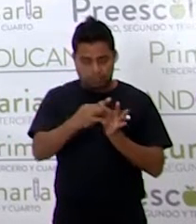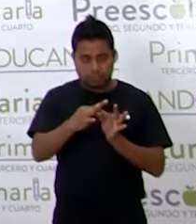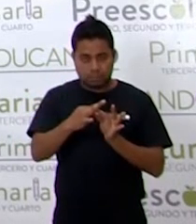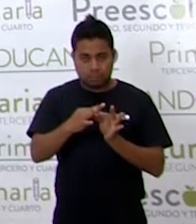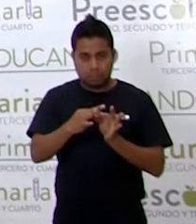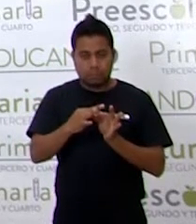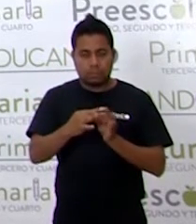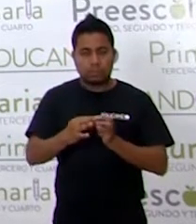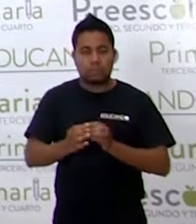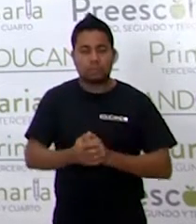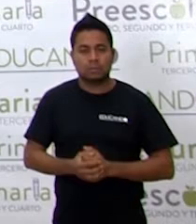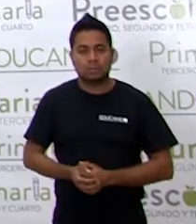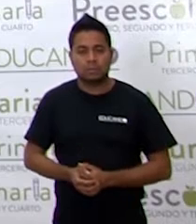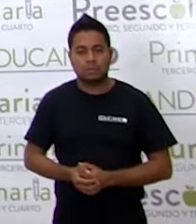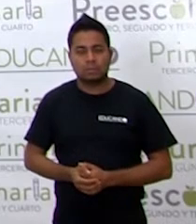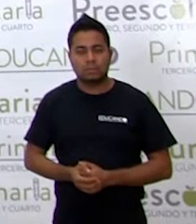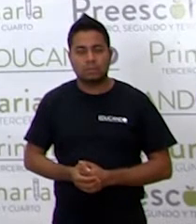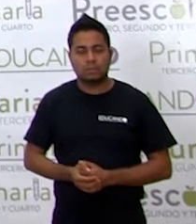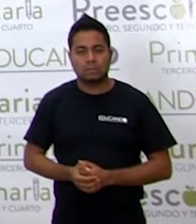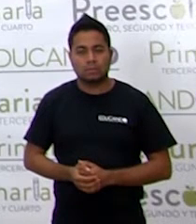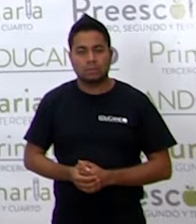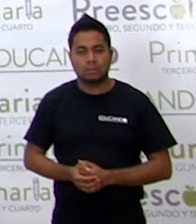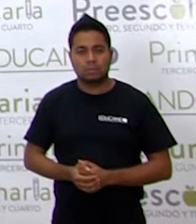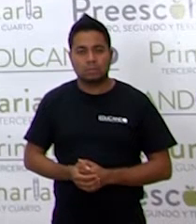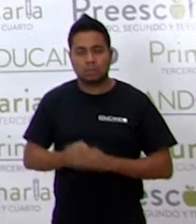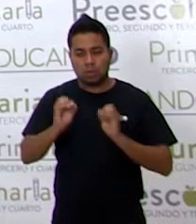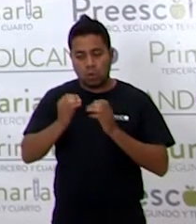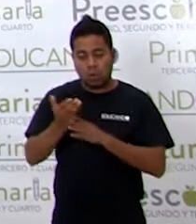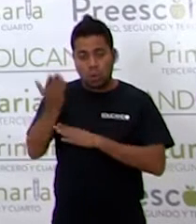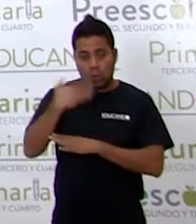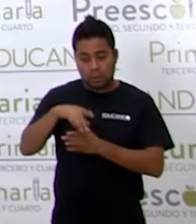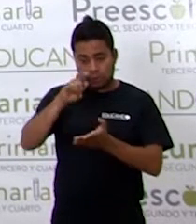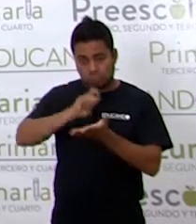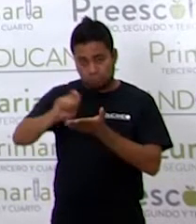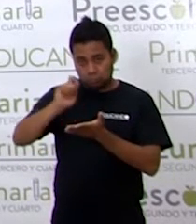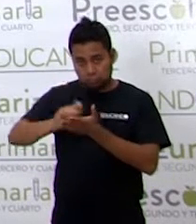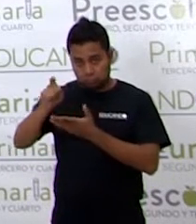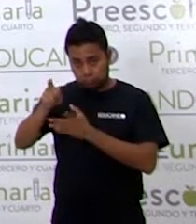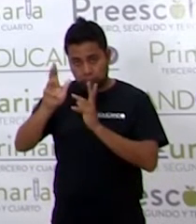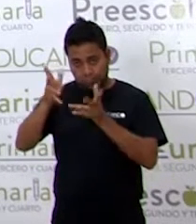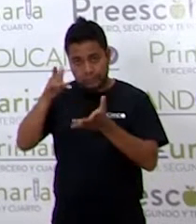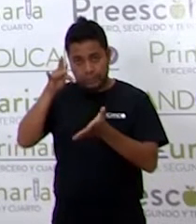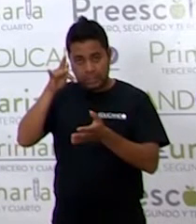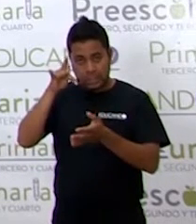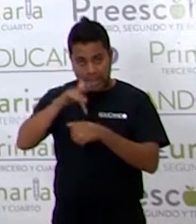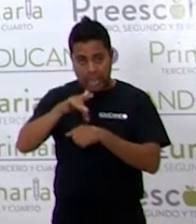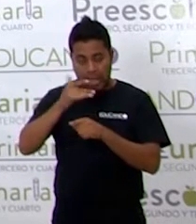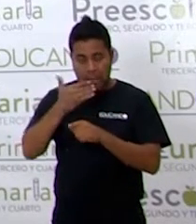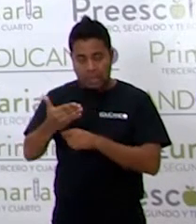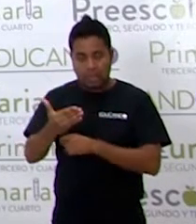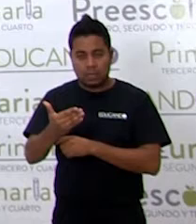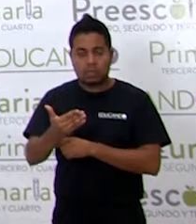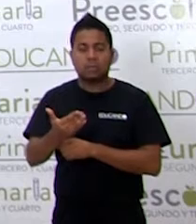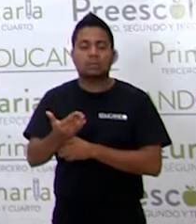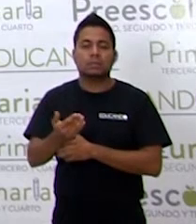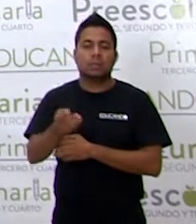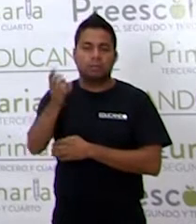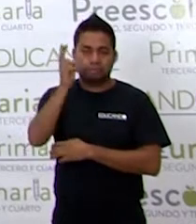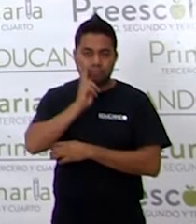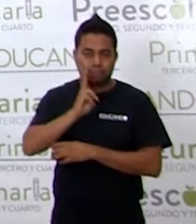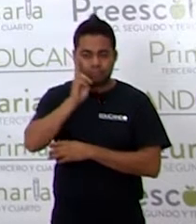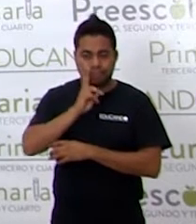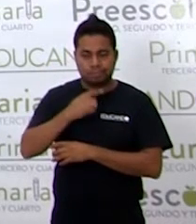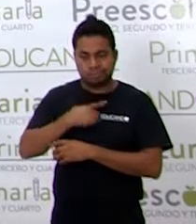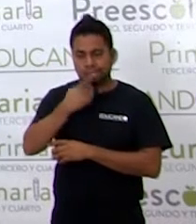bien, ¿ya las tenías escritas? Vamos a ubicar las frases de las cuales está